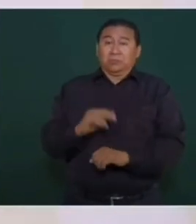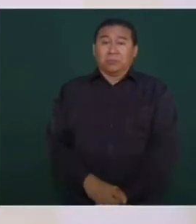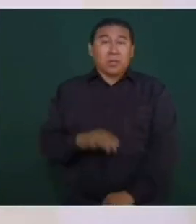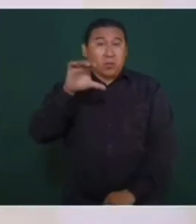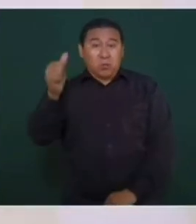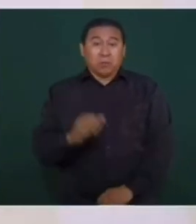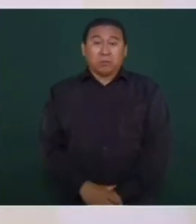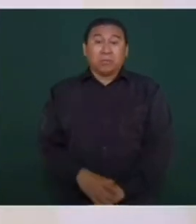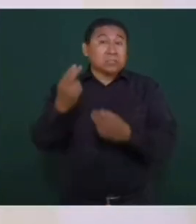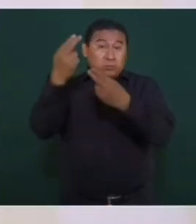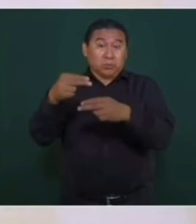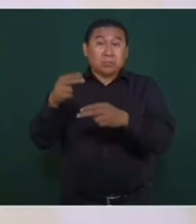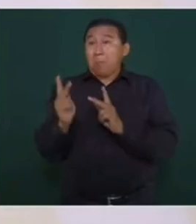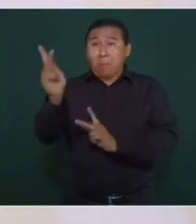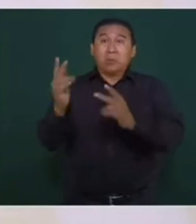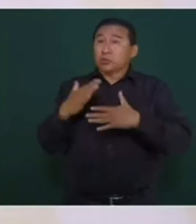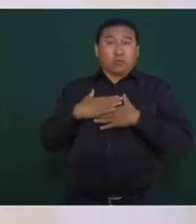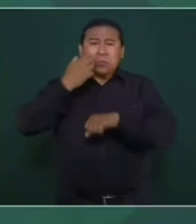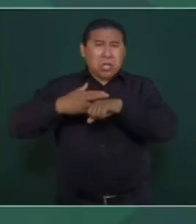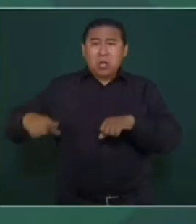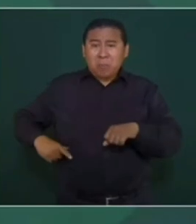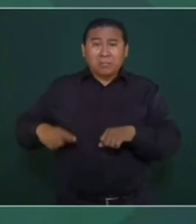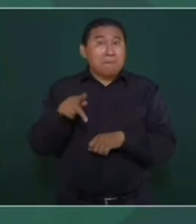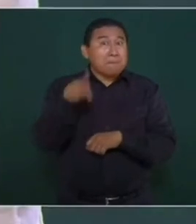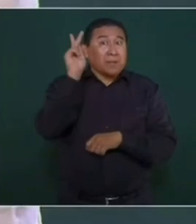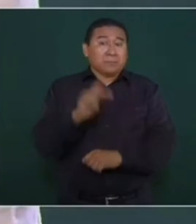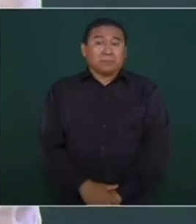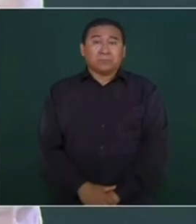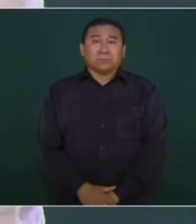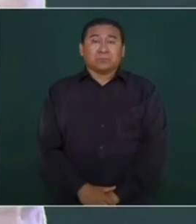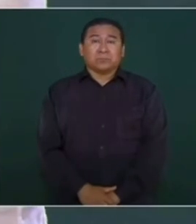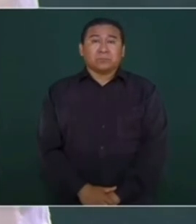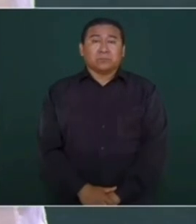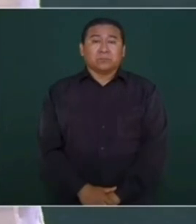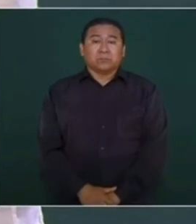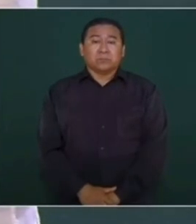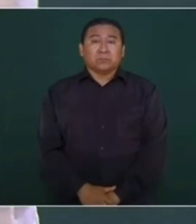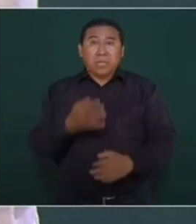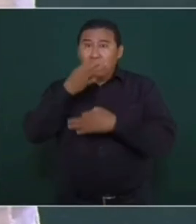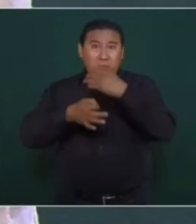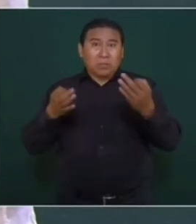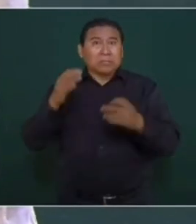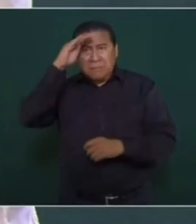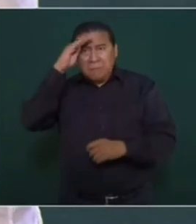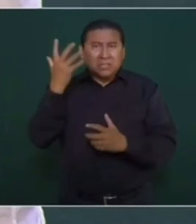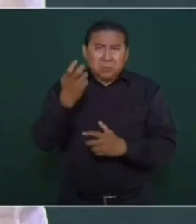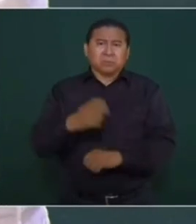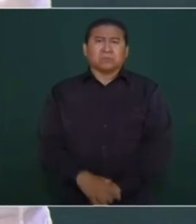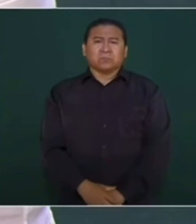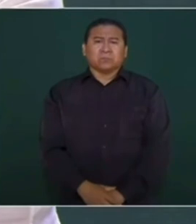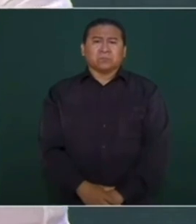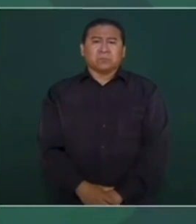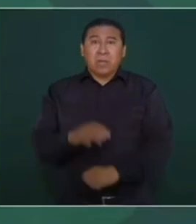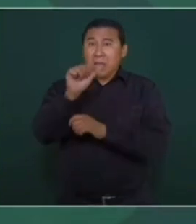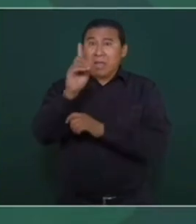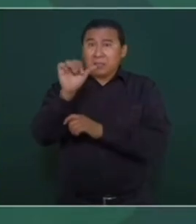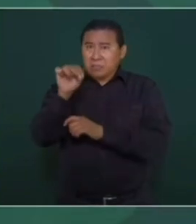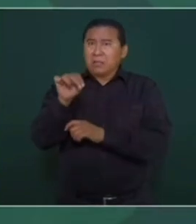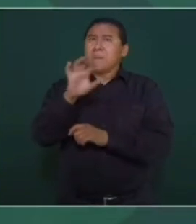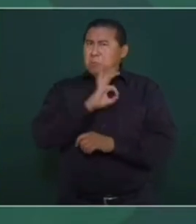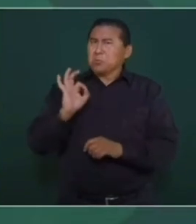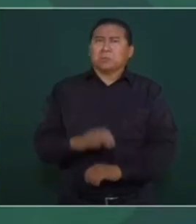Ya lo otro va a ser un asunto del pueblo. No es conmigo. Pero no solo se trata, si se está pensando en eso, en Adán. No.